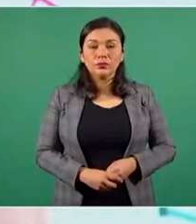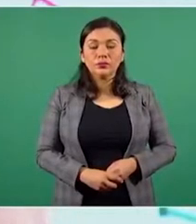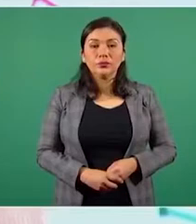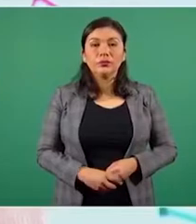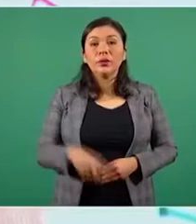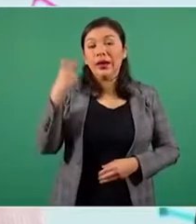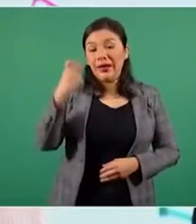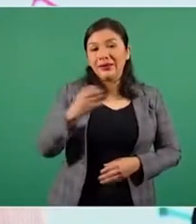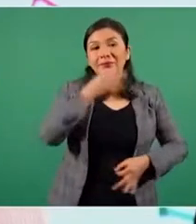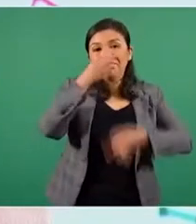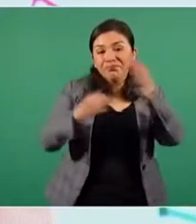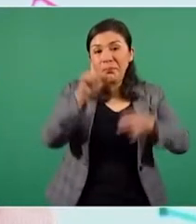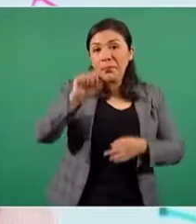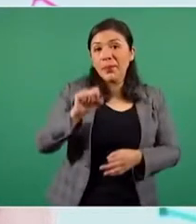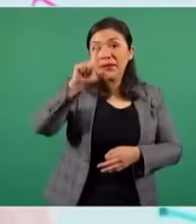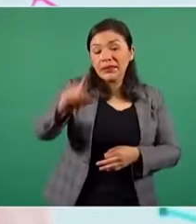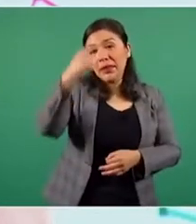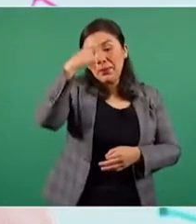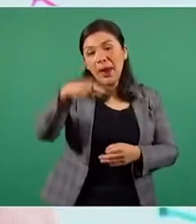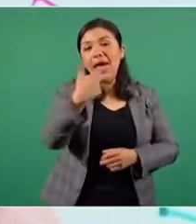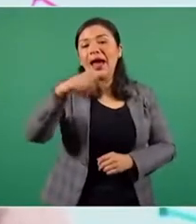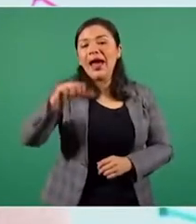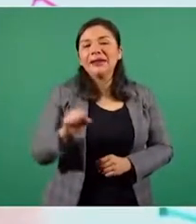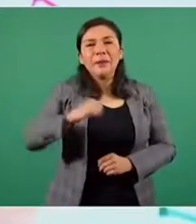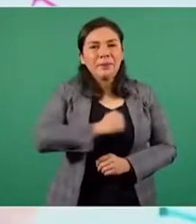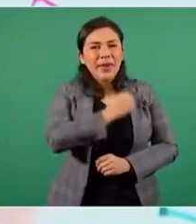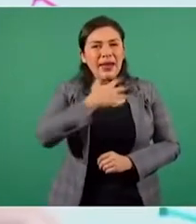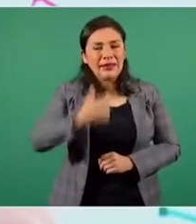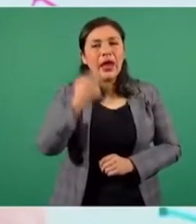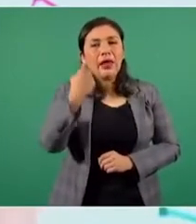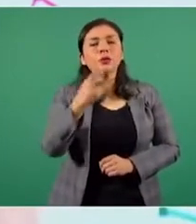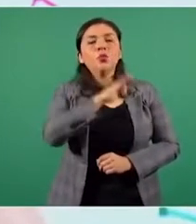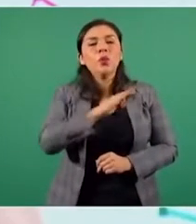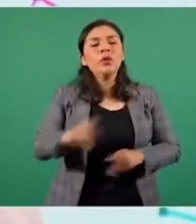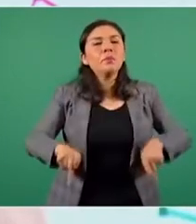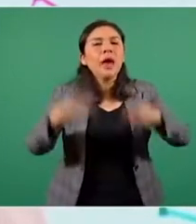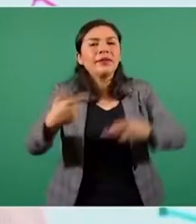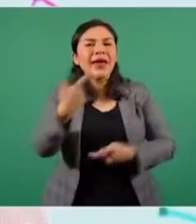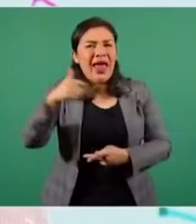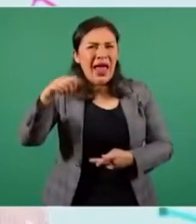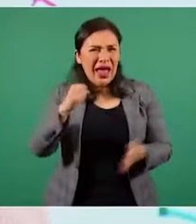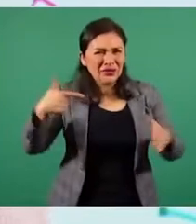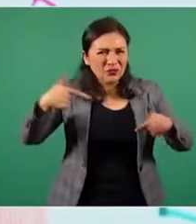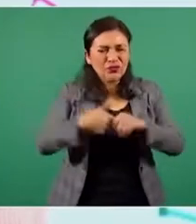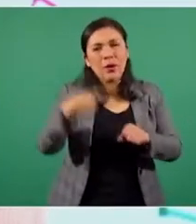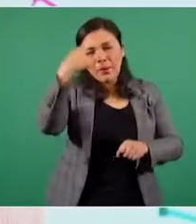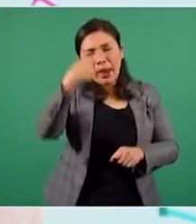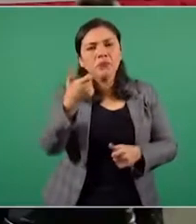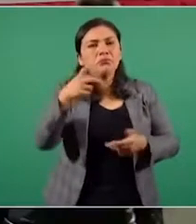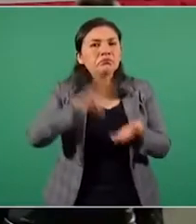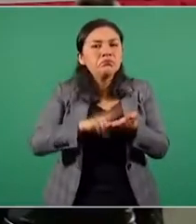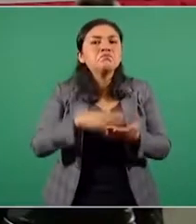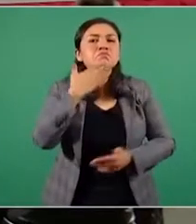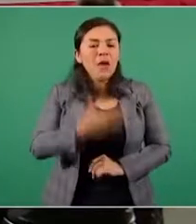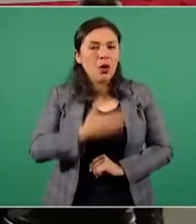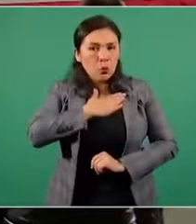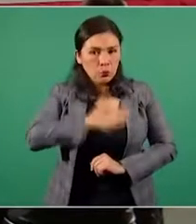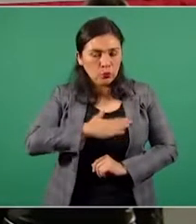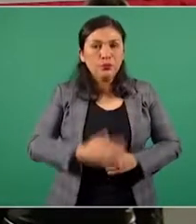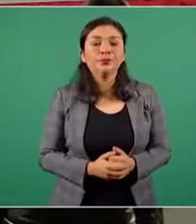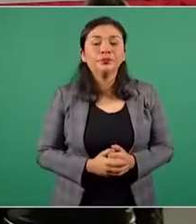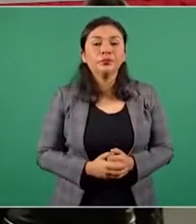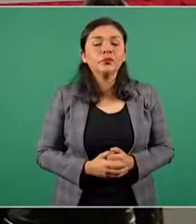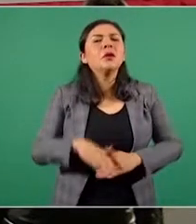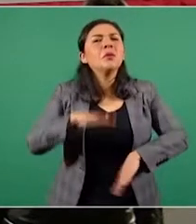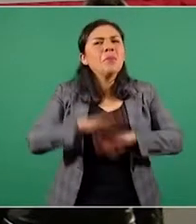intermediarios permitirá un precio adecuado. En cuanto a los medios impresos con más